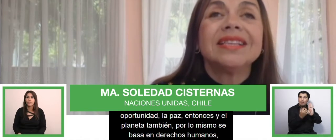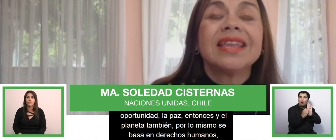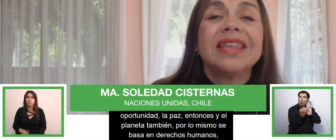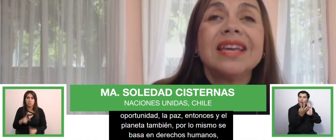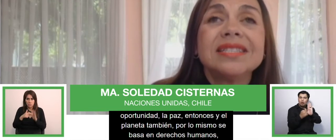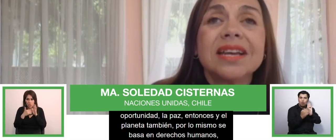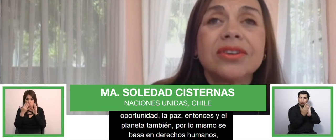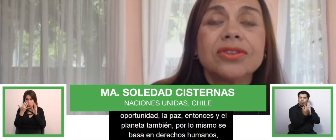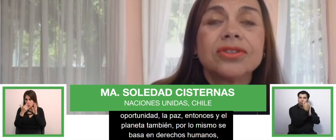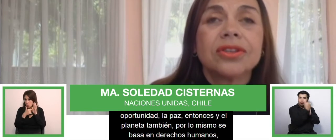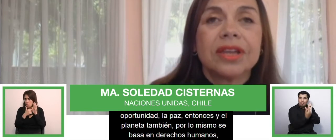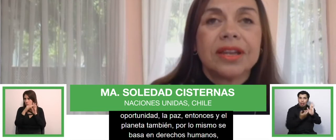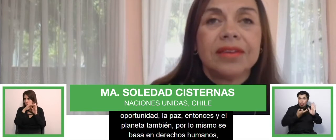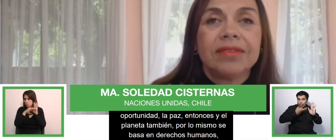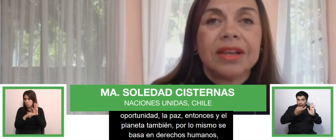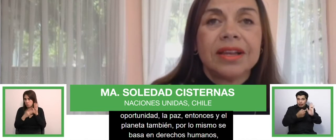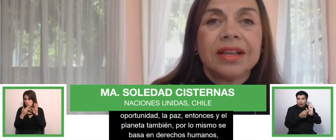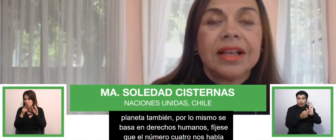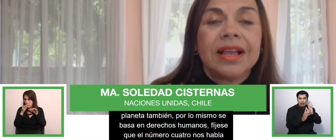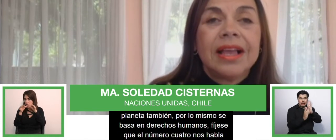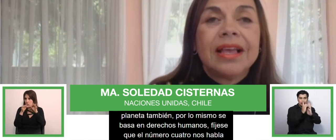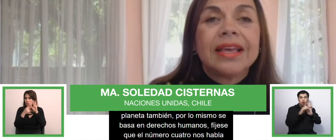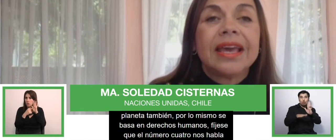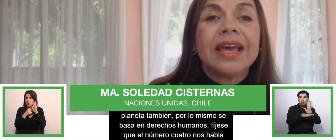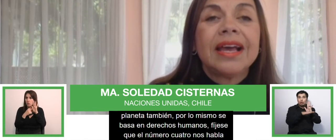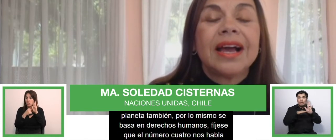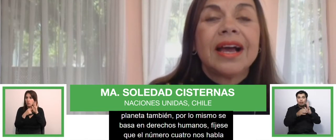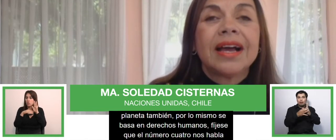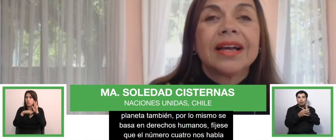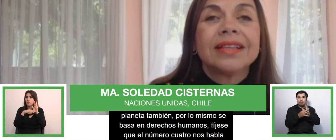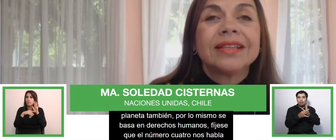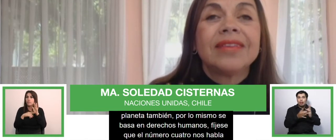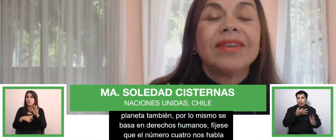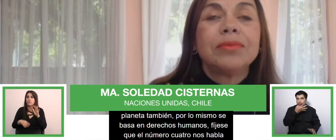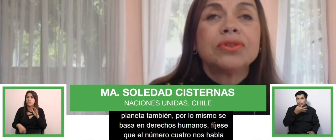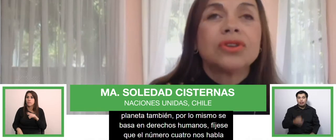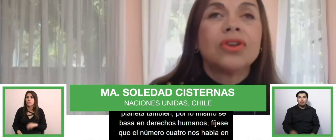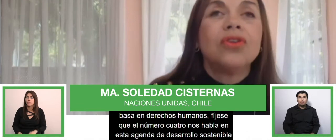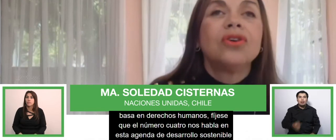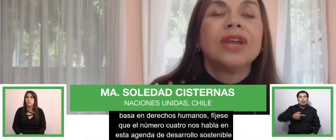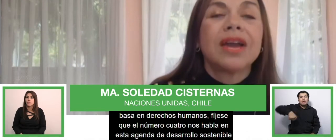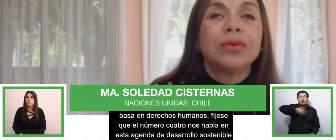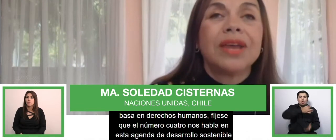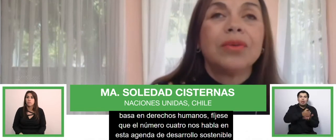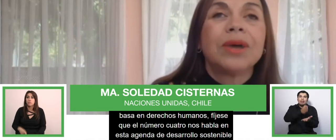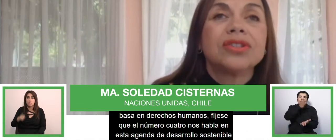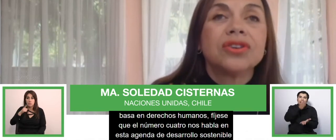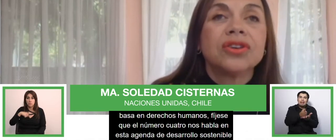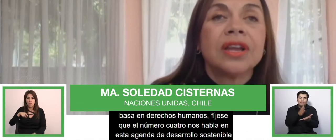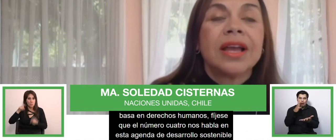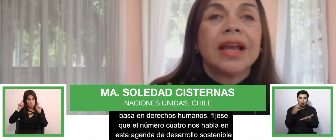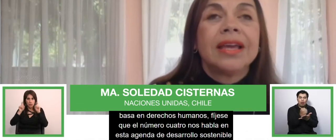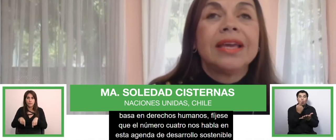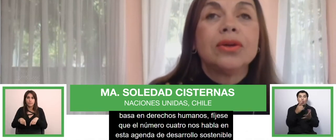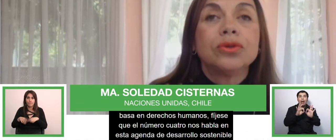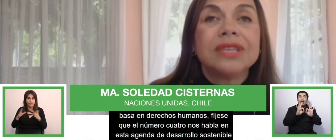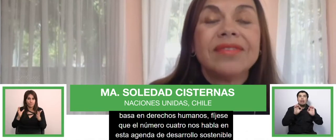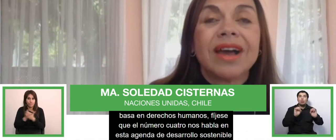esta Agenda de Desarrollo Sostenible que debemos lograr una educación